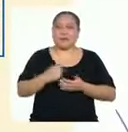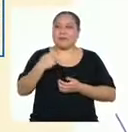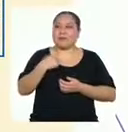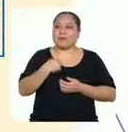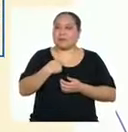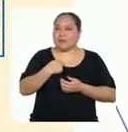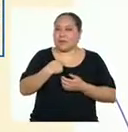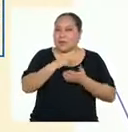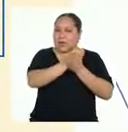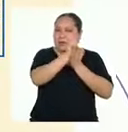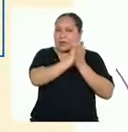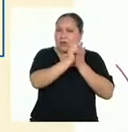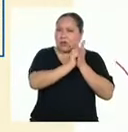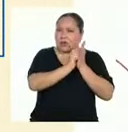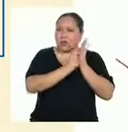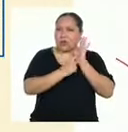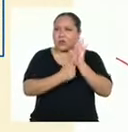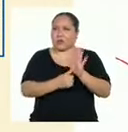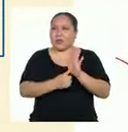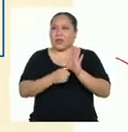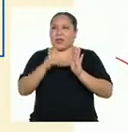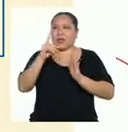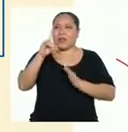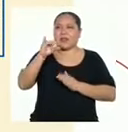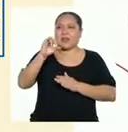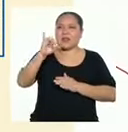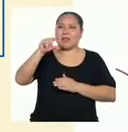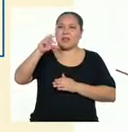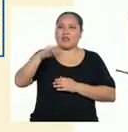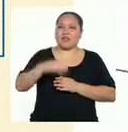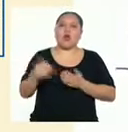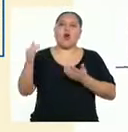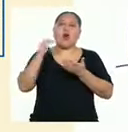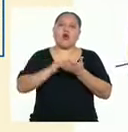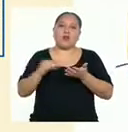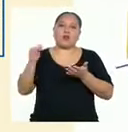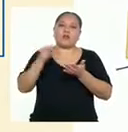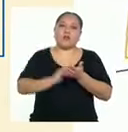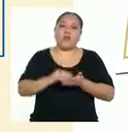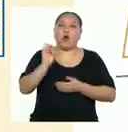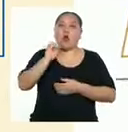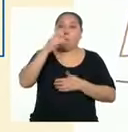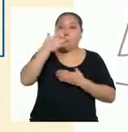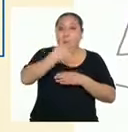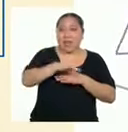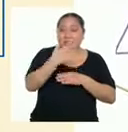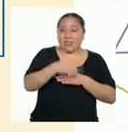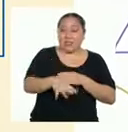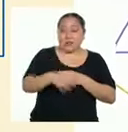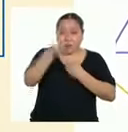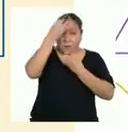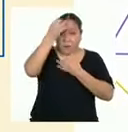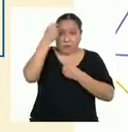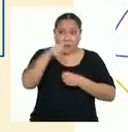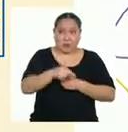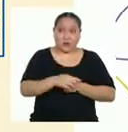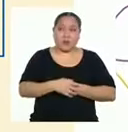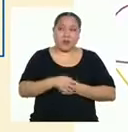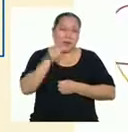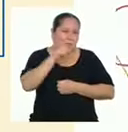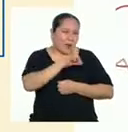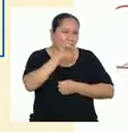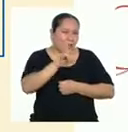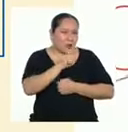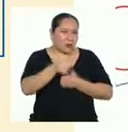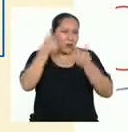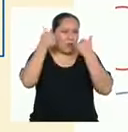¿Mi texto no presenta digresiones, repeticiones, contradicciones o vacíos de información? Y además, ¿hace un correcto